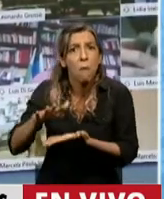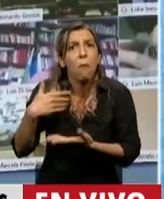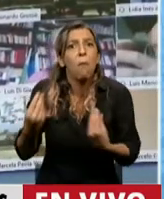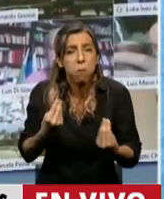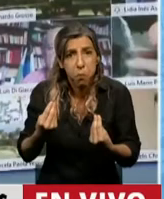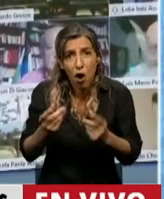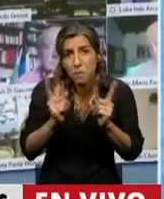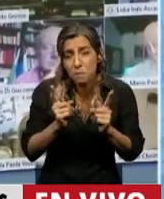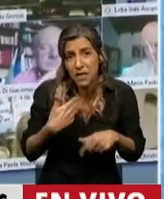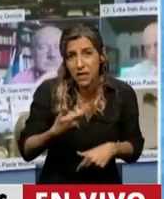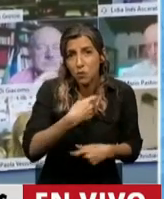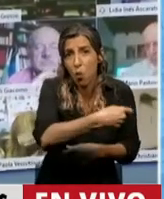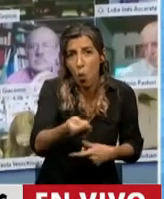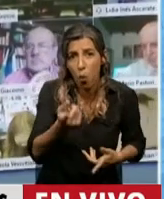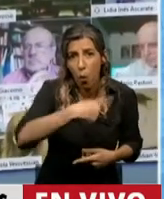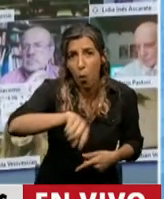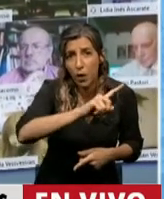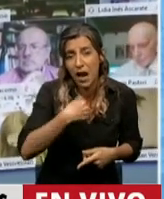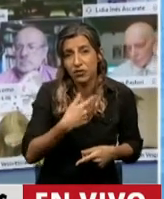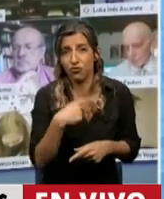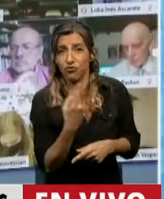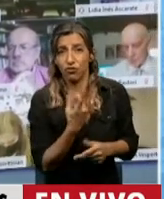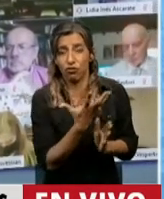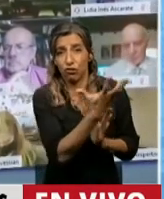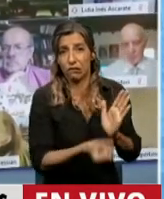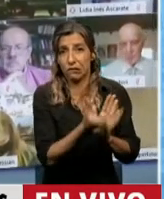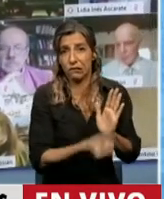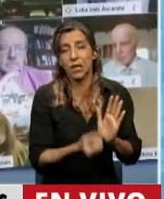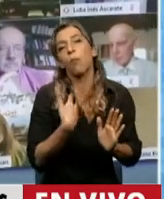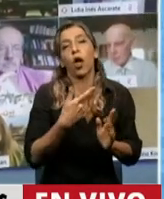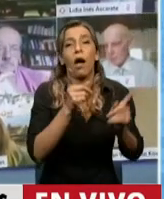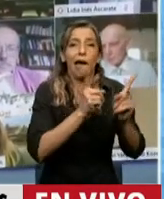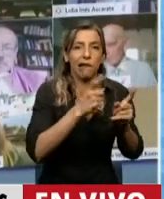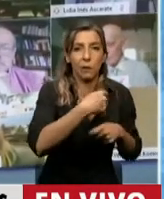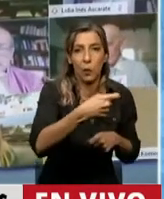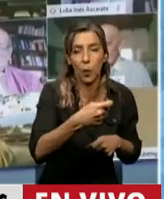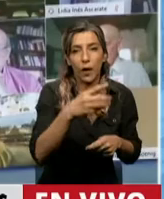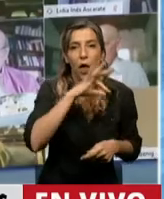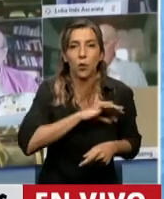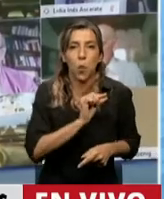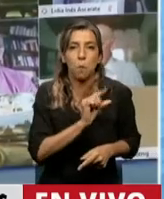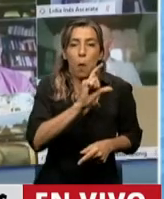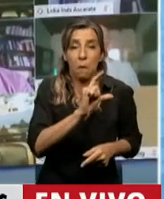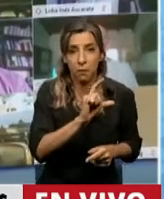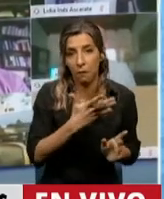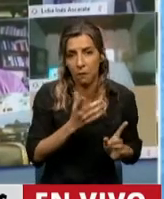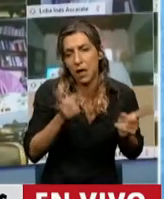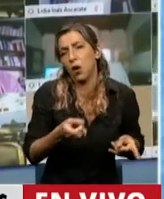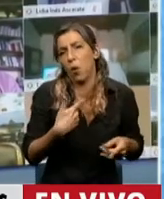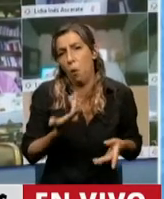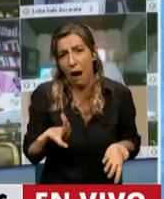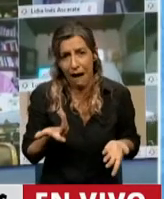jubilatoria, donde se ha sacado a los jubilados que cobraban un poquito más pero que tampoco llegaban ni siquiera a la canasta